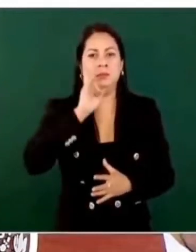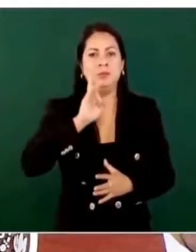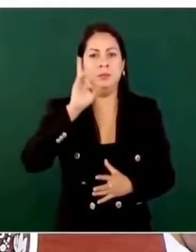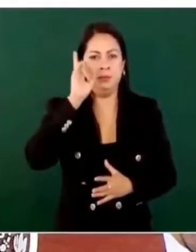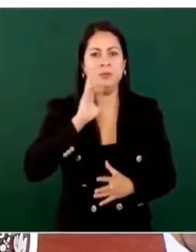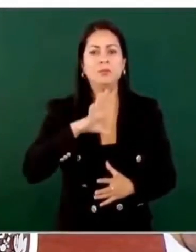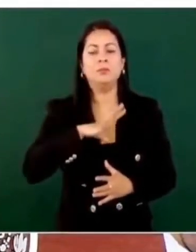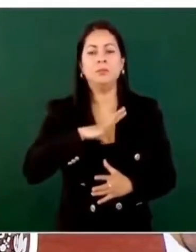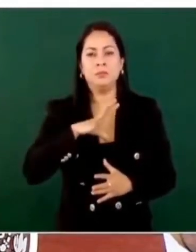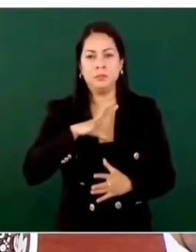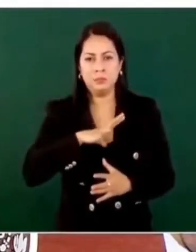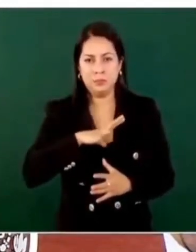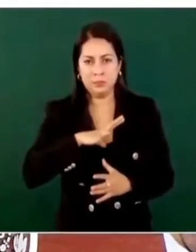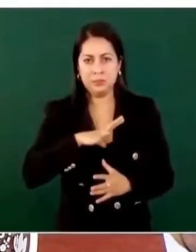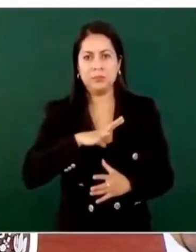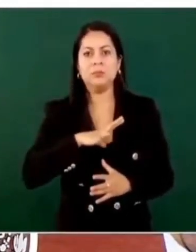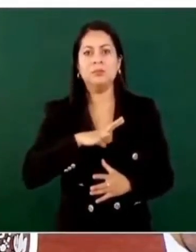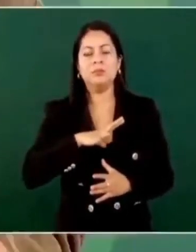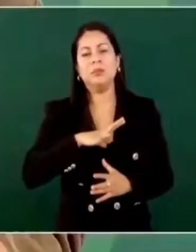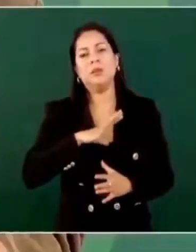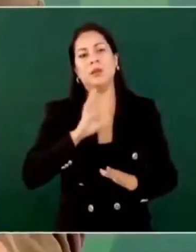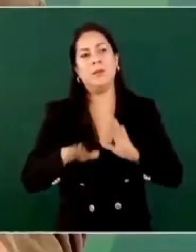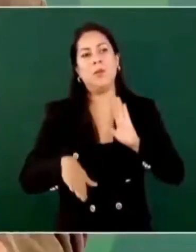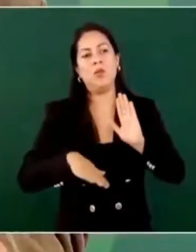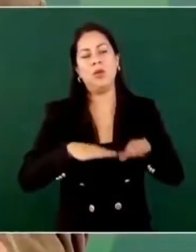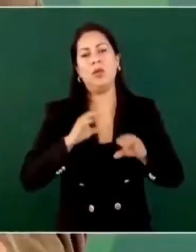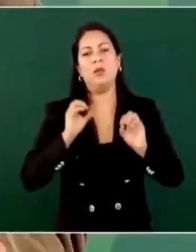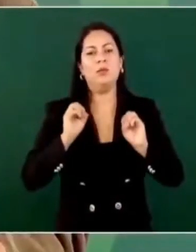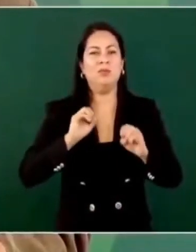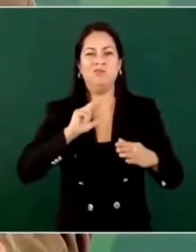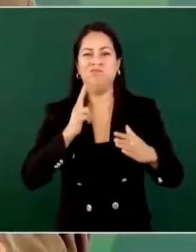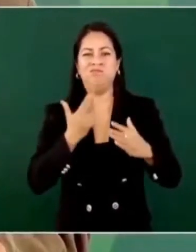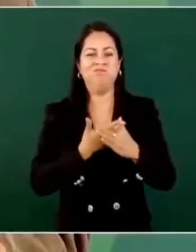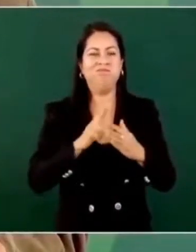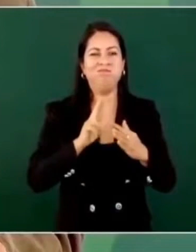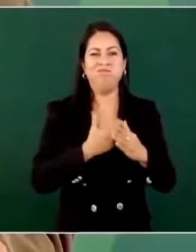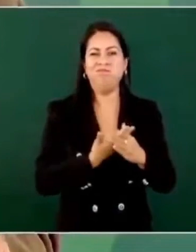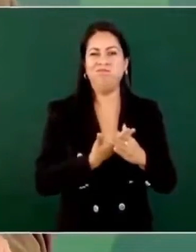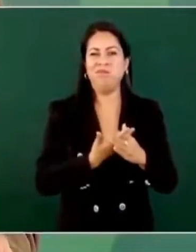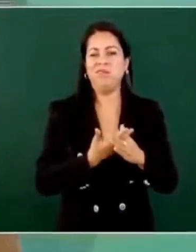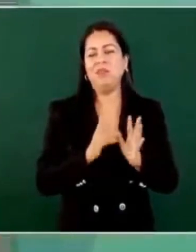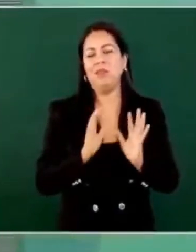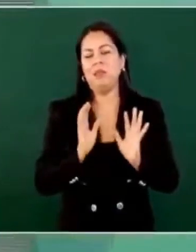perdieron la vida o asesinaron a…